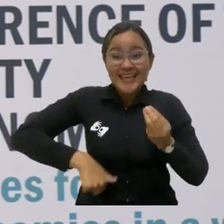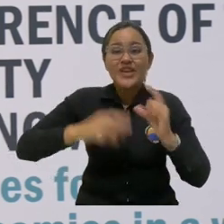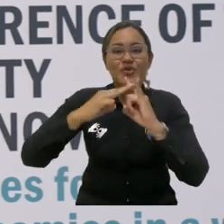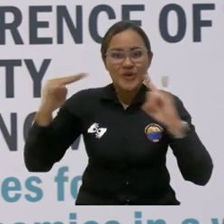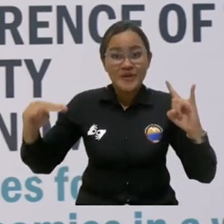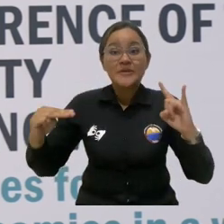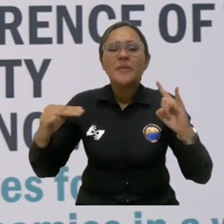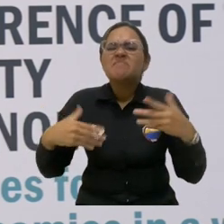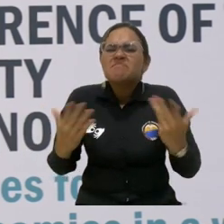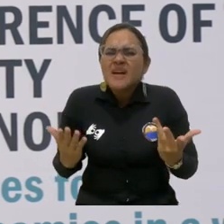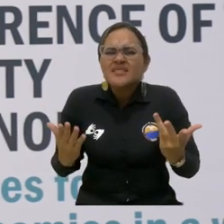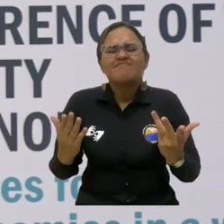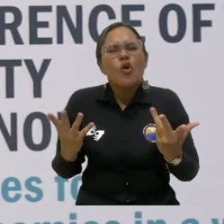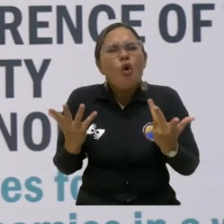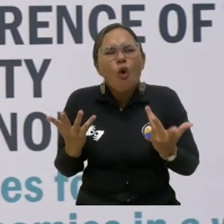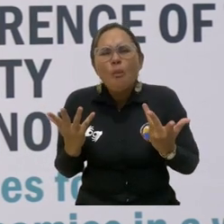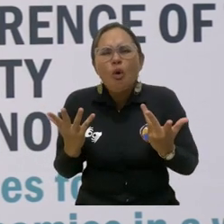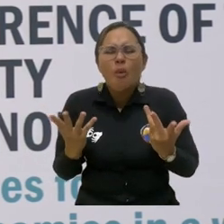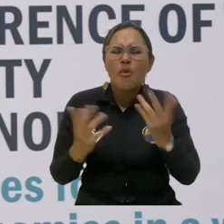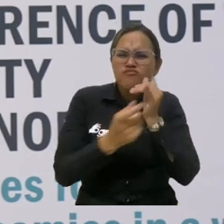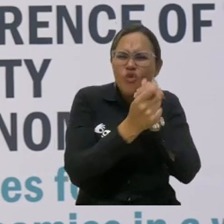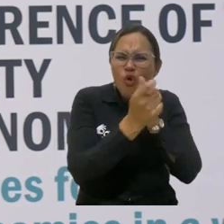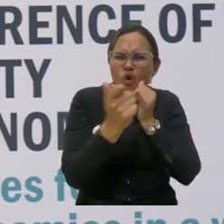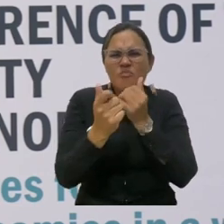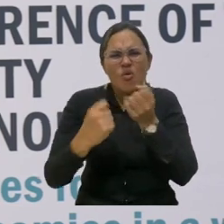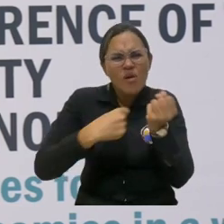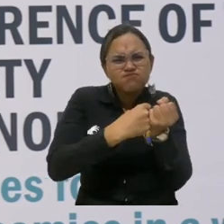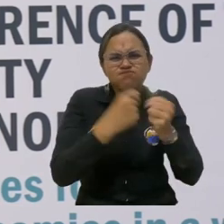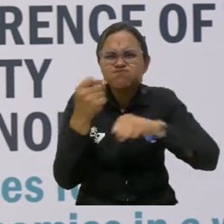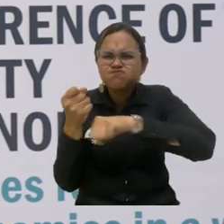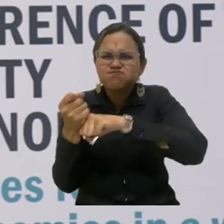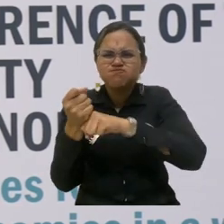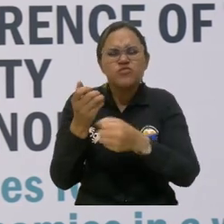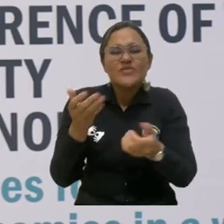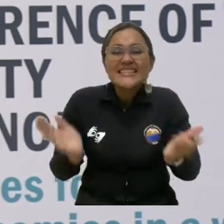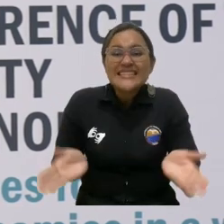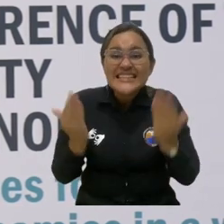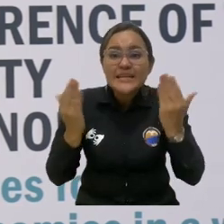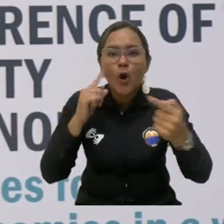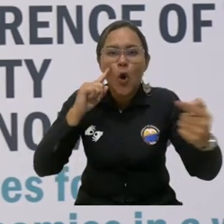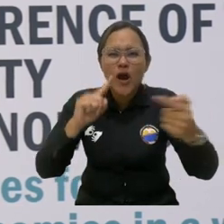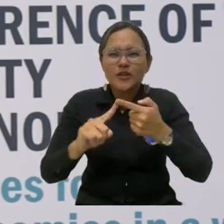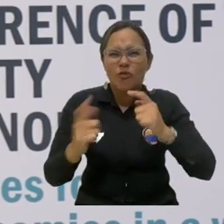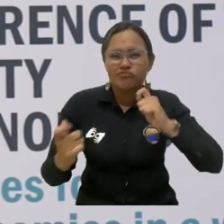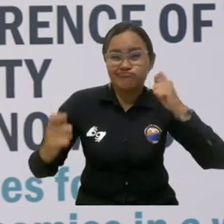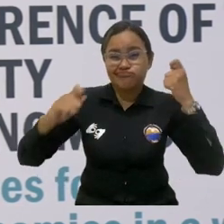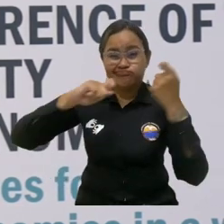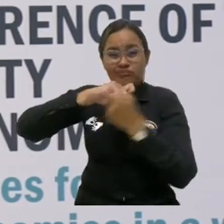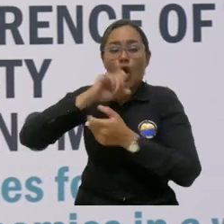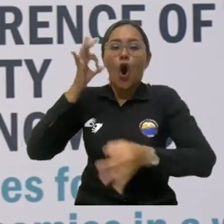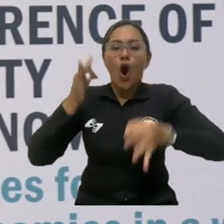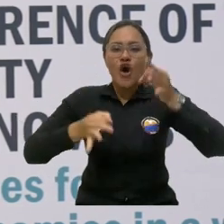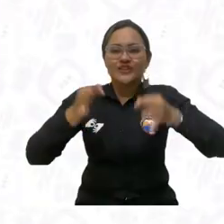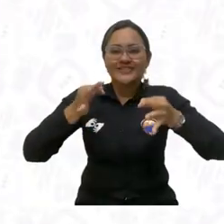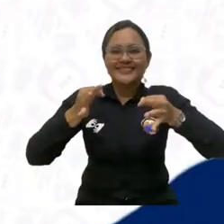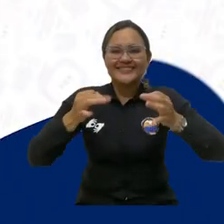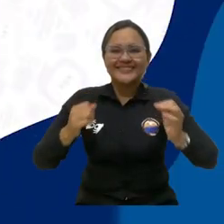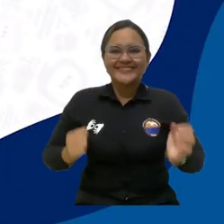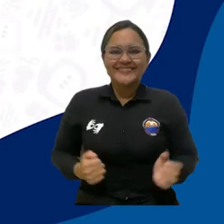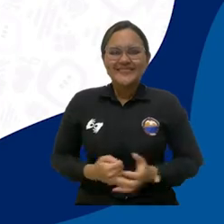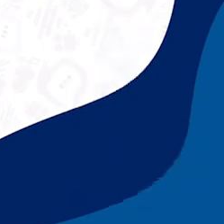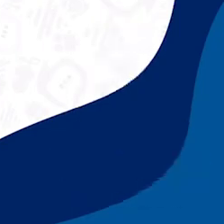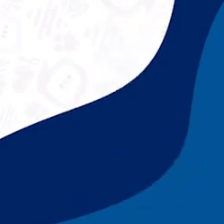Universidad del Magdalena y buscar cómo la economía solidaria puede dar vías a una transición más